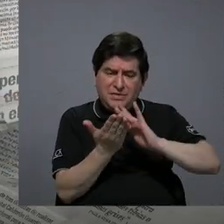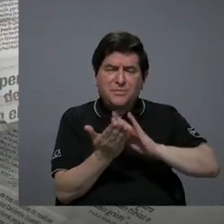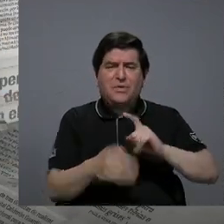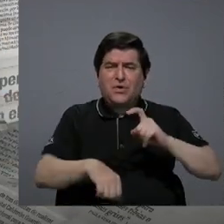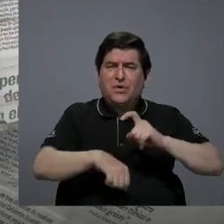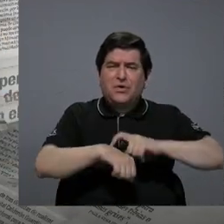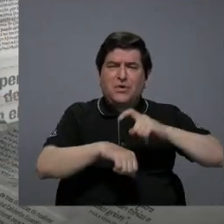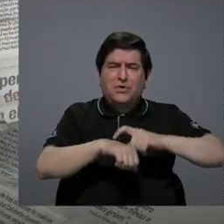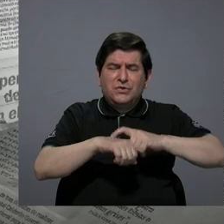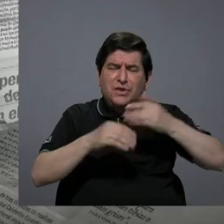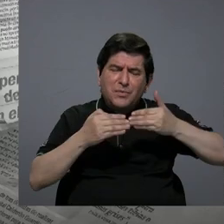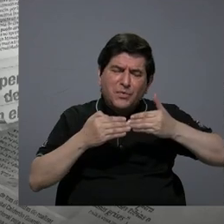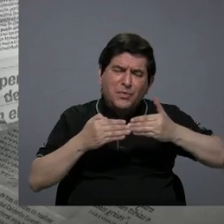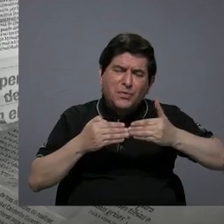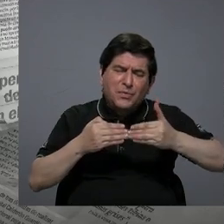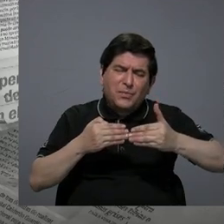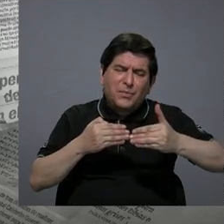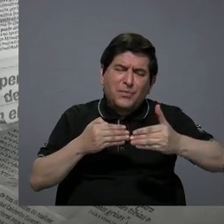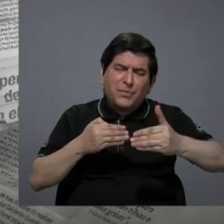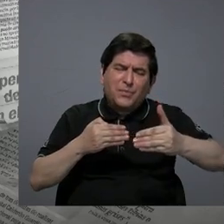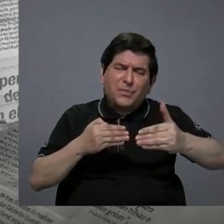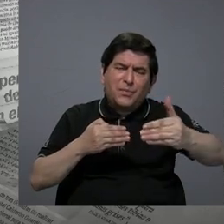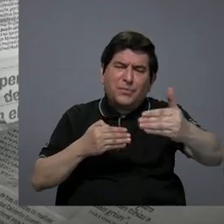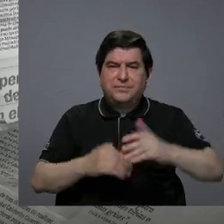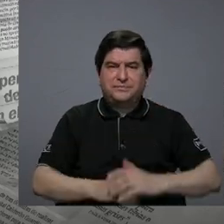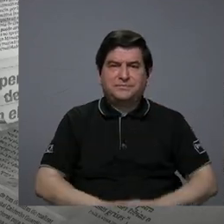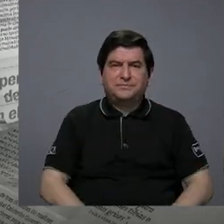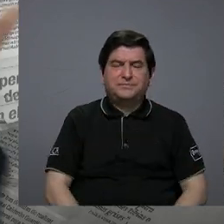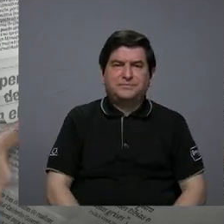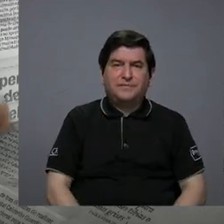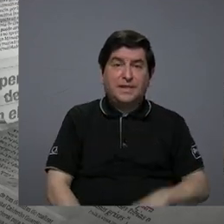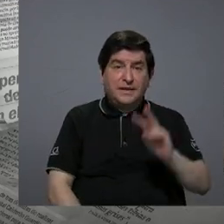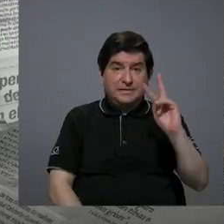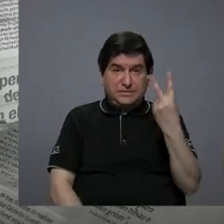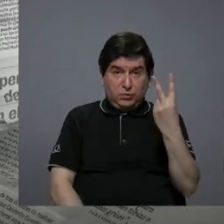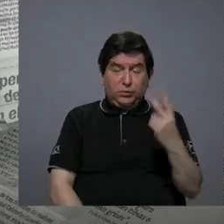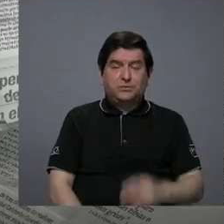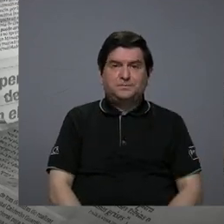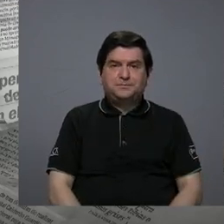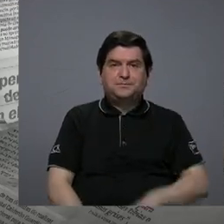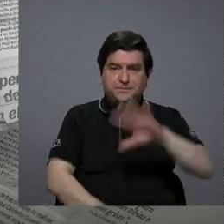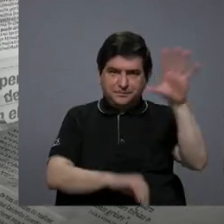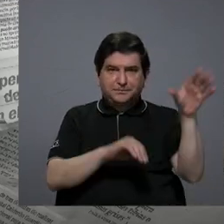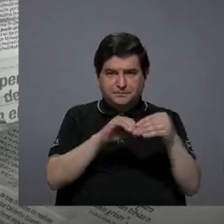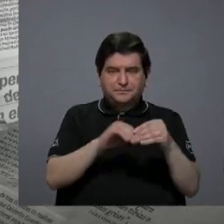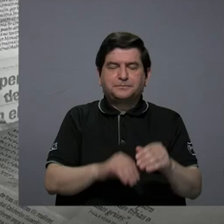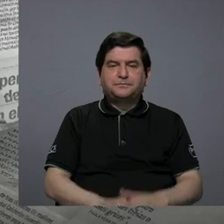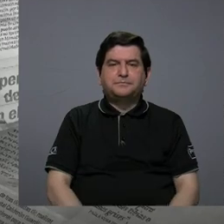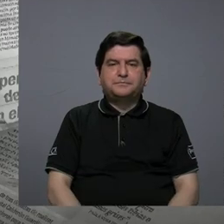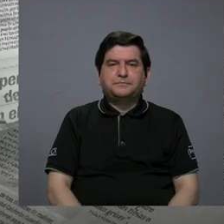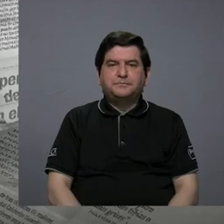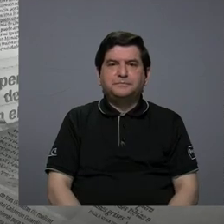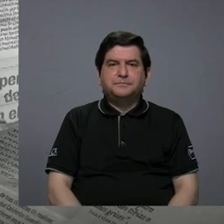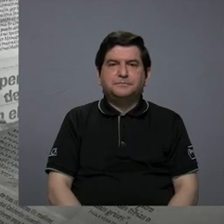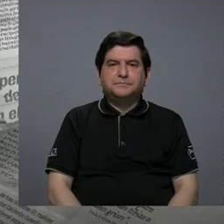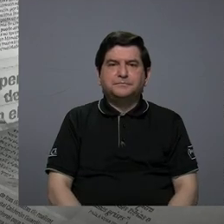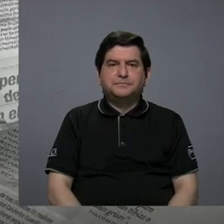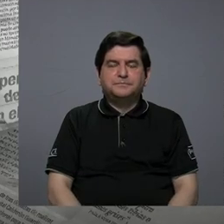muy un espacio o una duración muy extensa y segundo que además es una